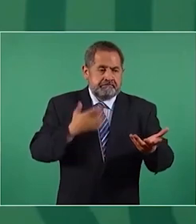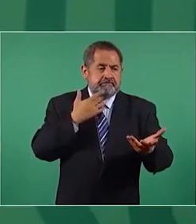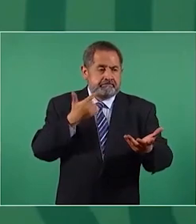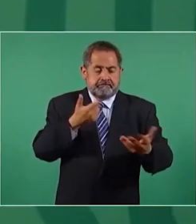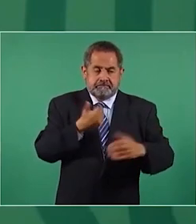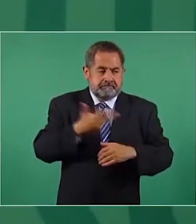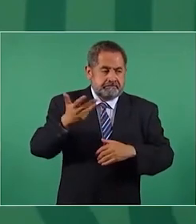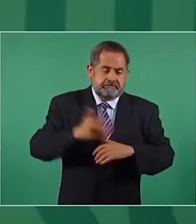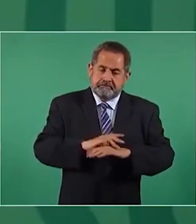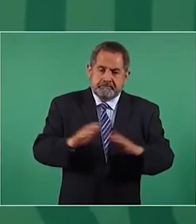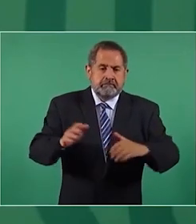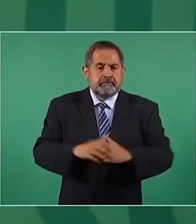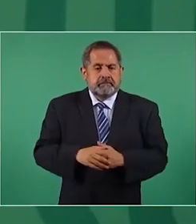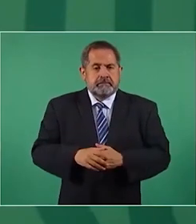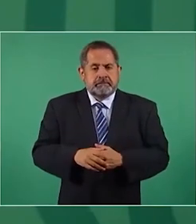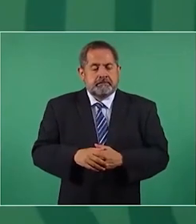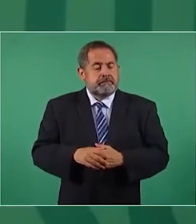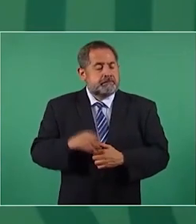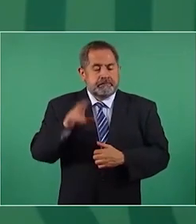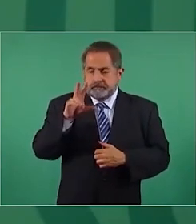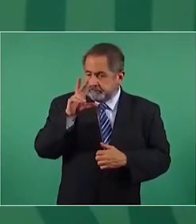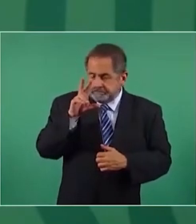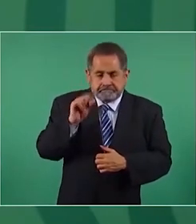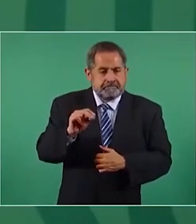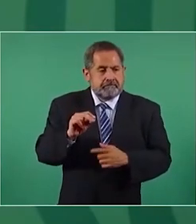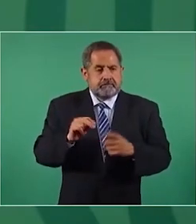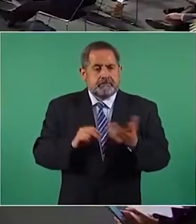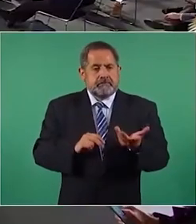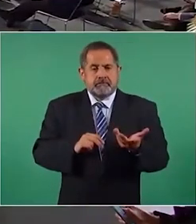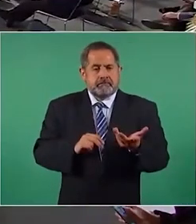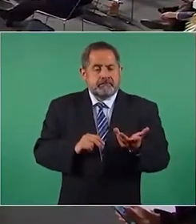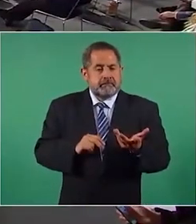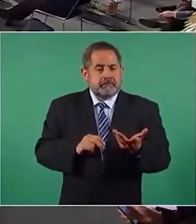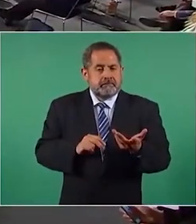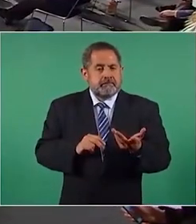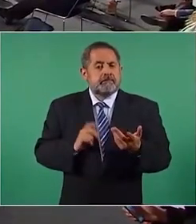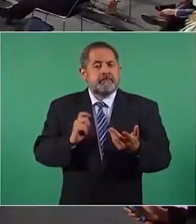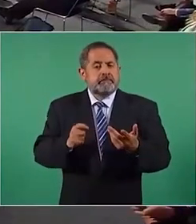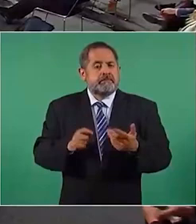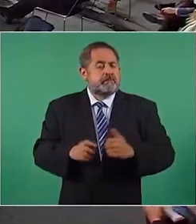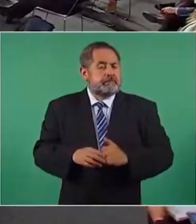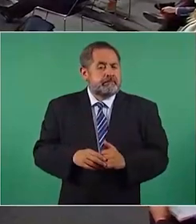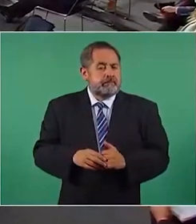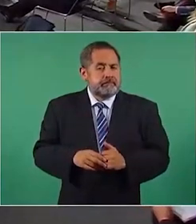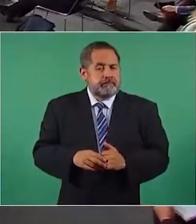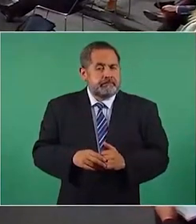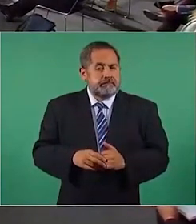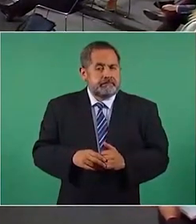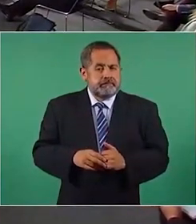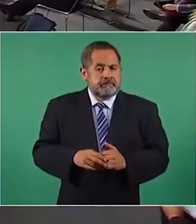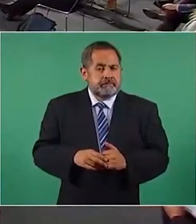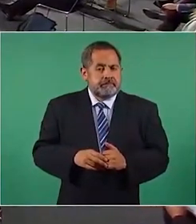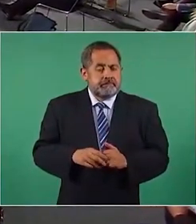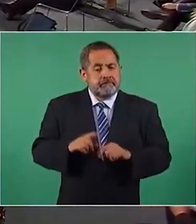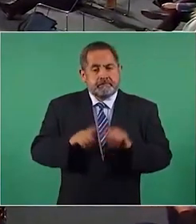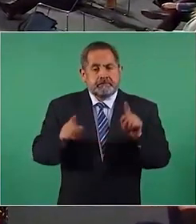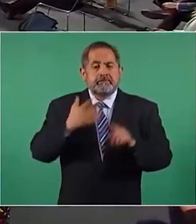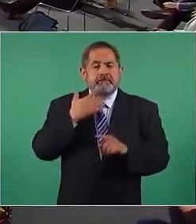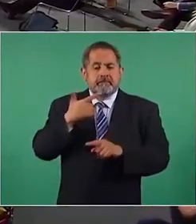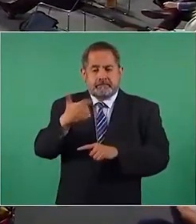algo que no sucede con la